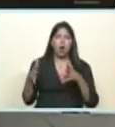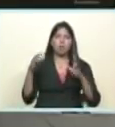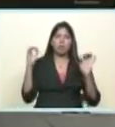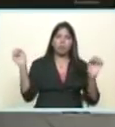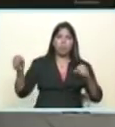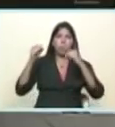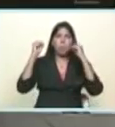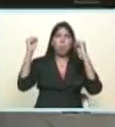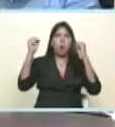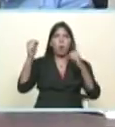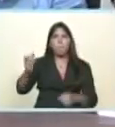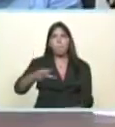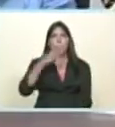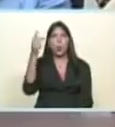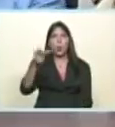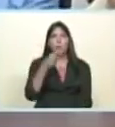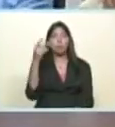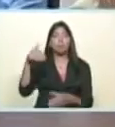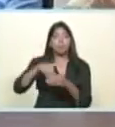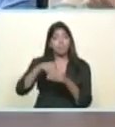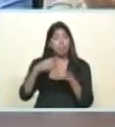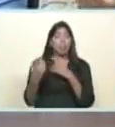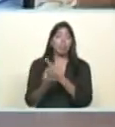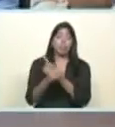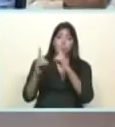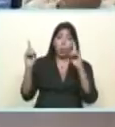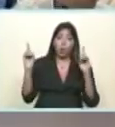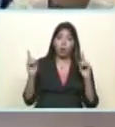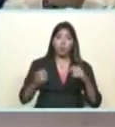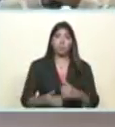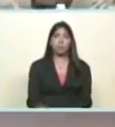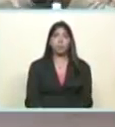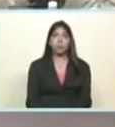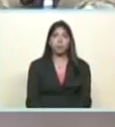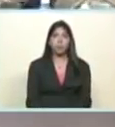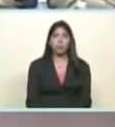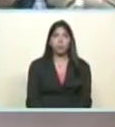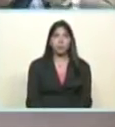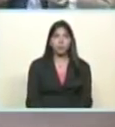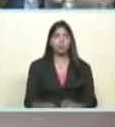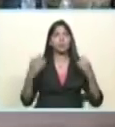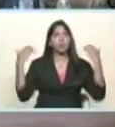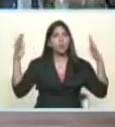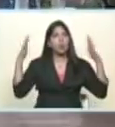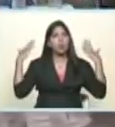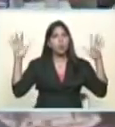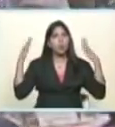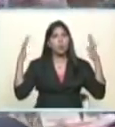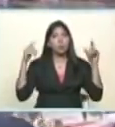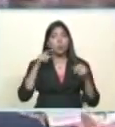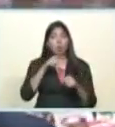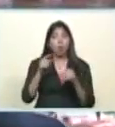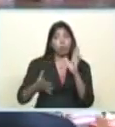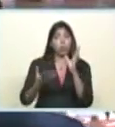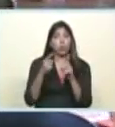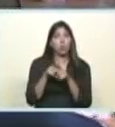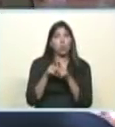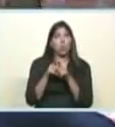política electoral democrática y huyen hacia adelante